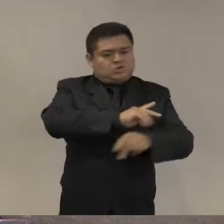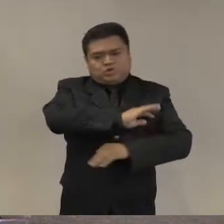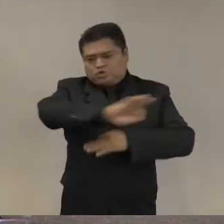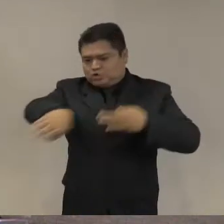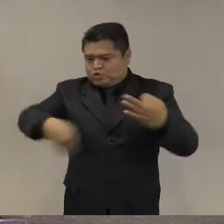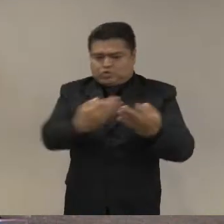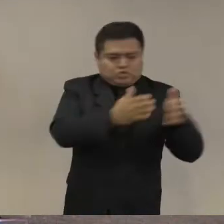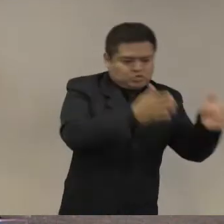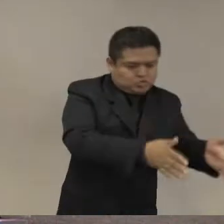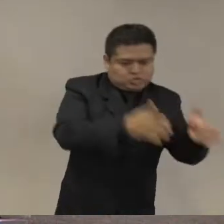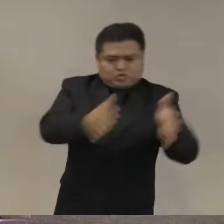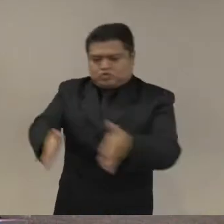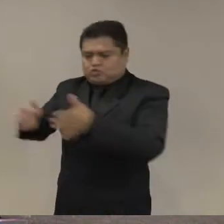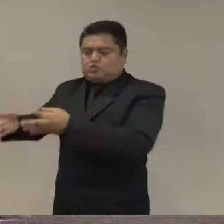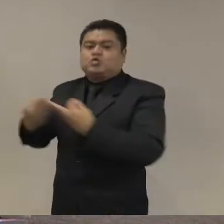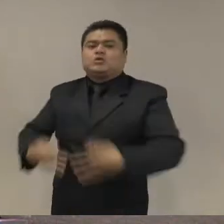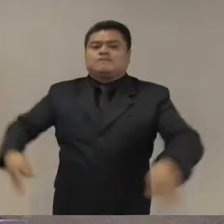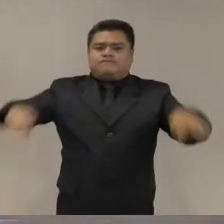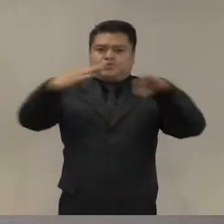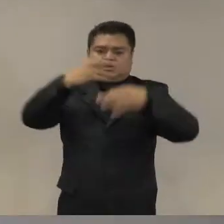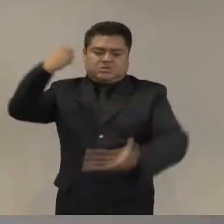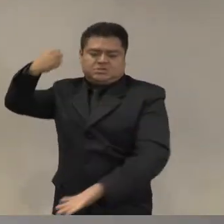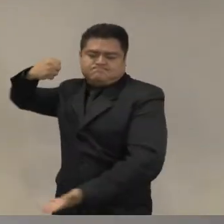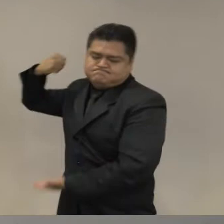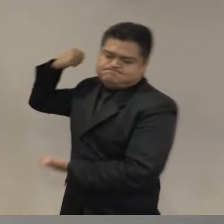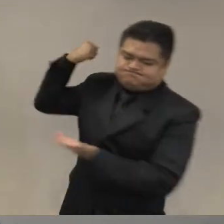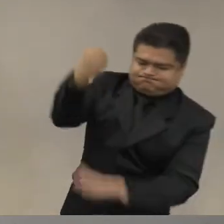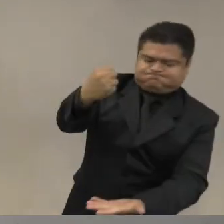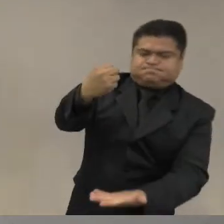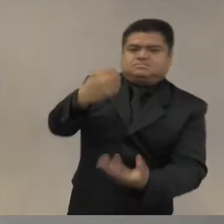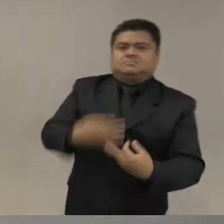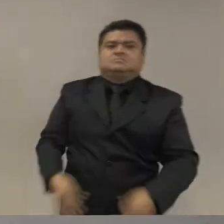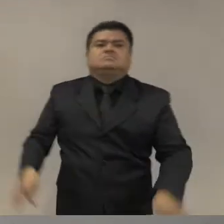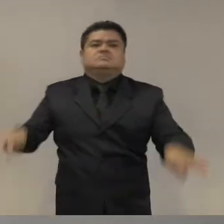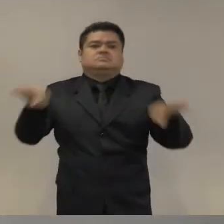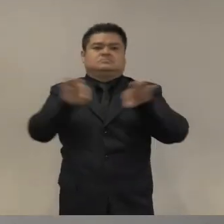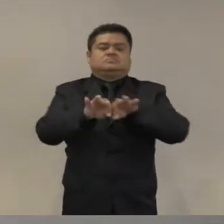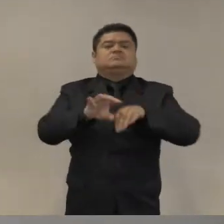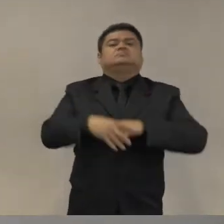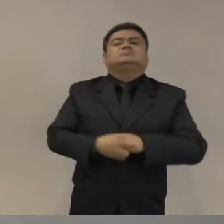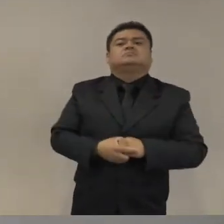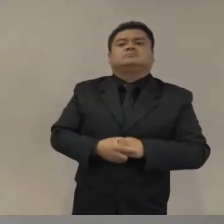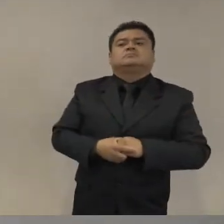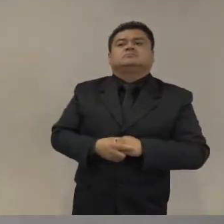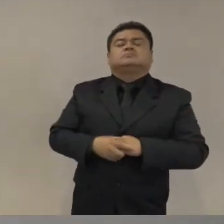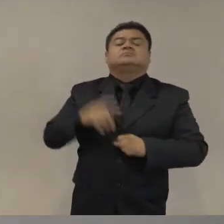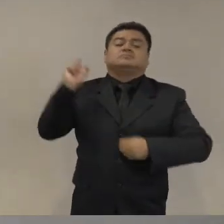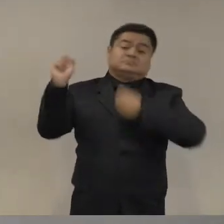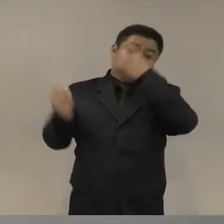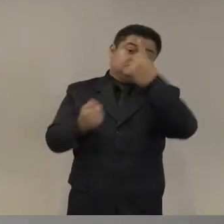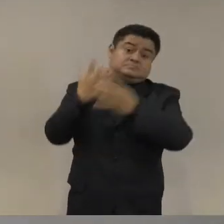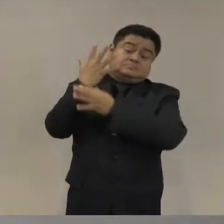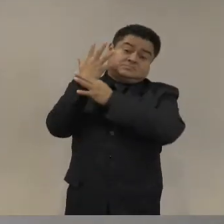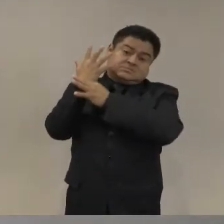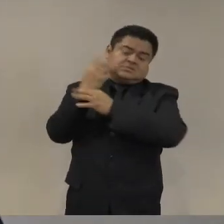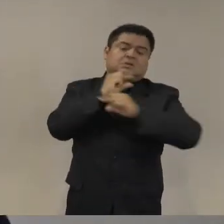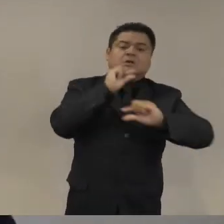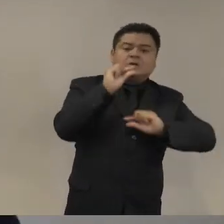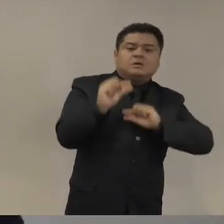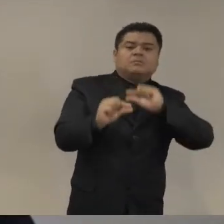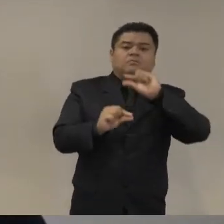a veces tienen razón en algunas circunstancias tiene más sentido hacerlo de manera más secuencial